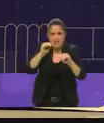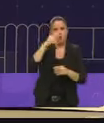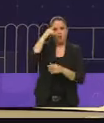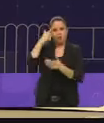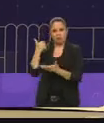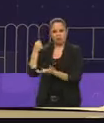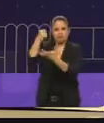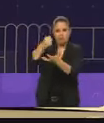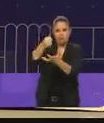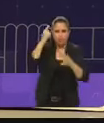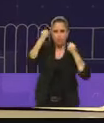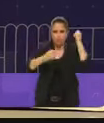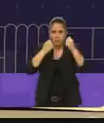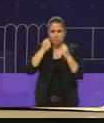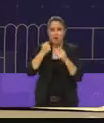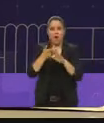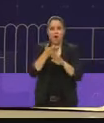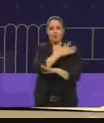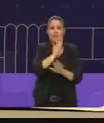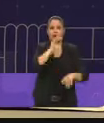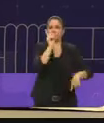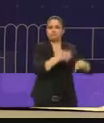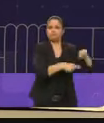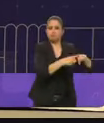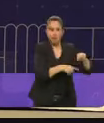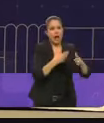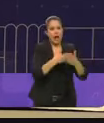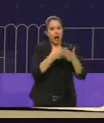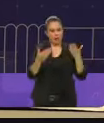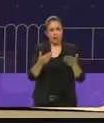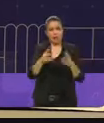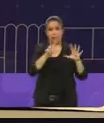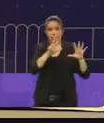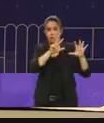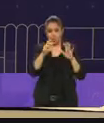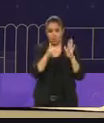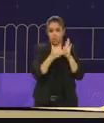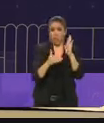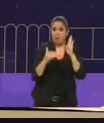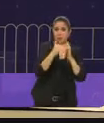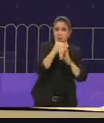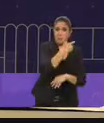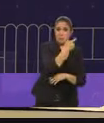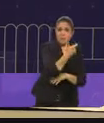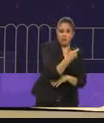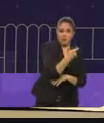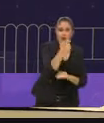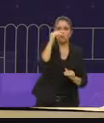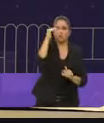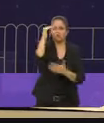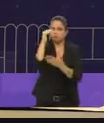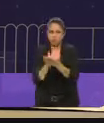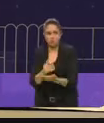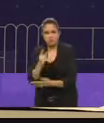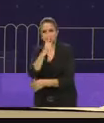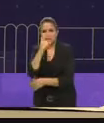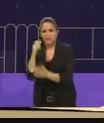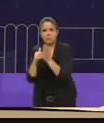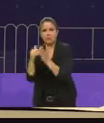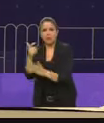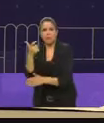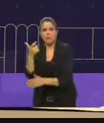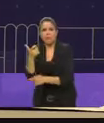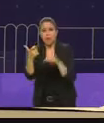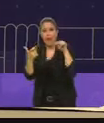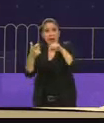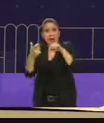turística que les han quitado pasaron de 800 millones de pesos a 100 millones de pesos ese fondo de